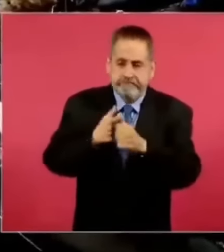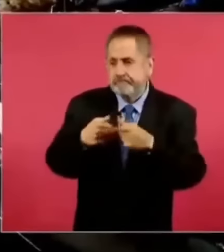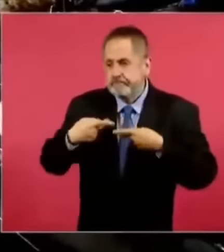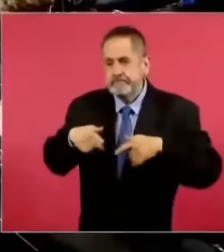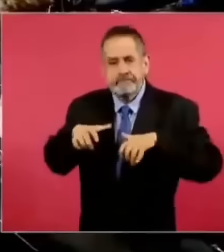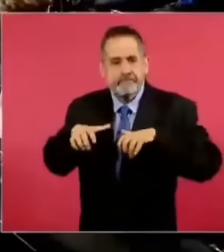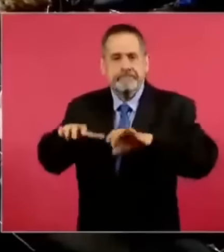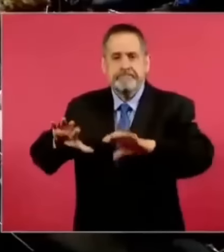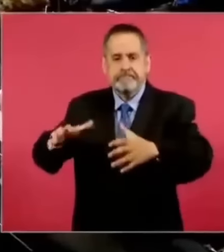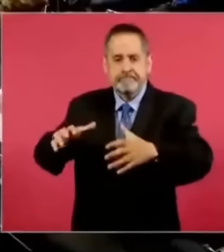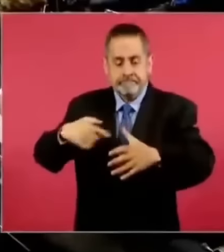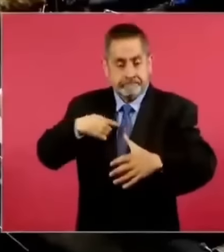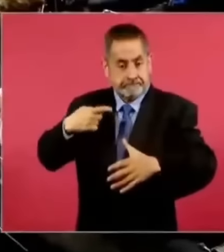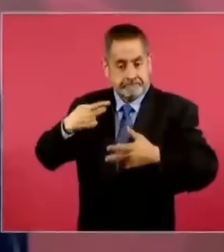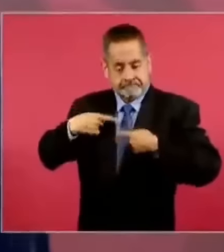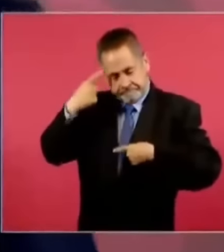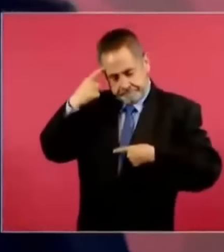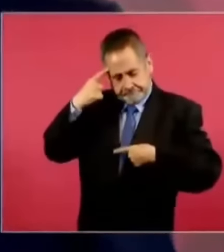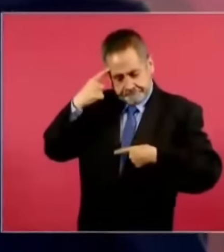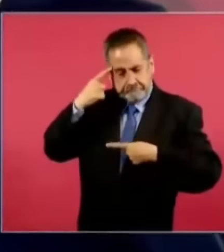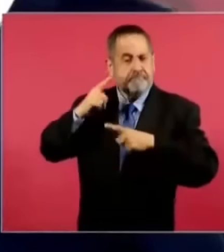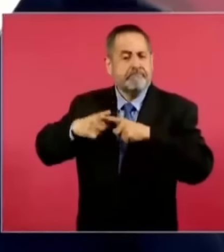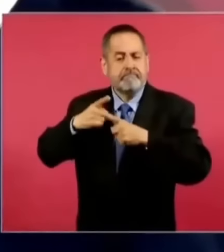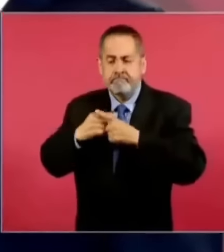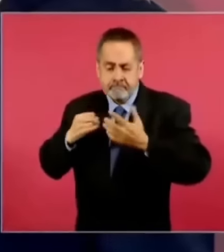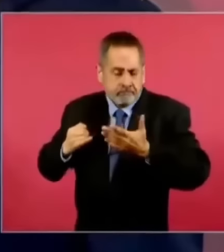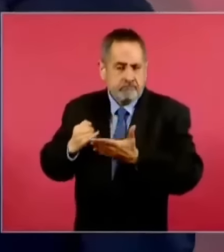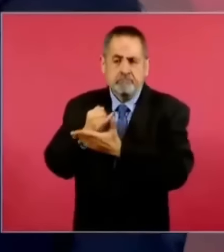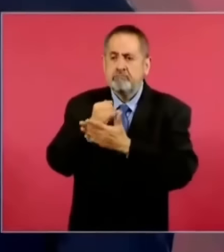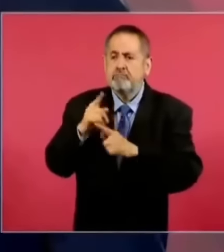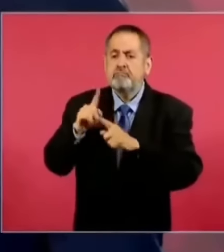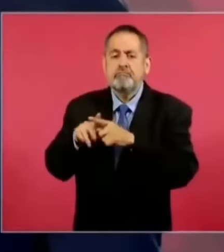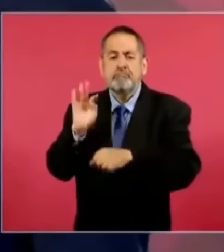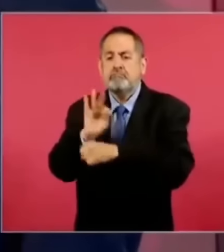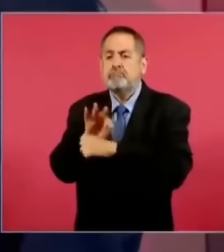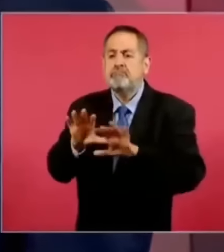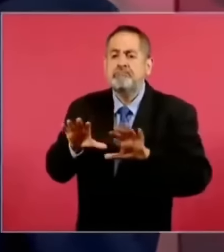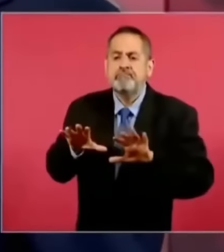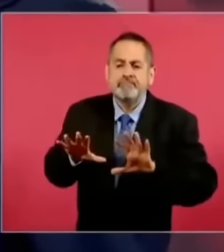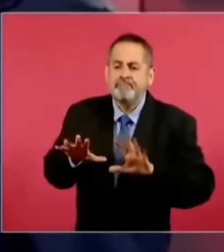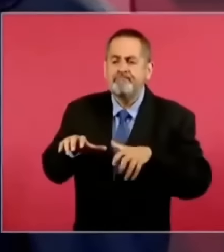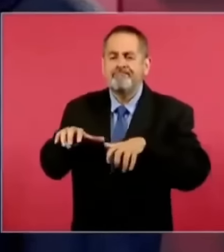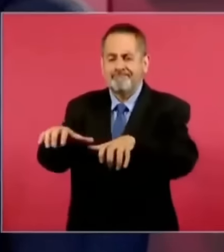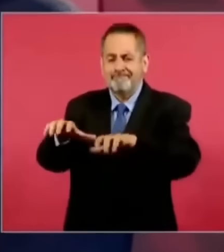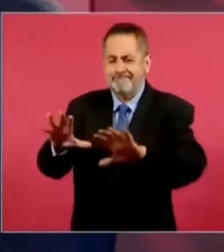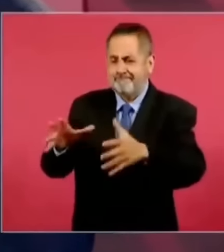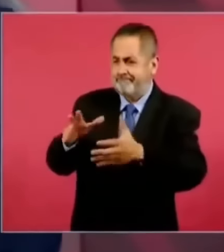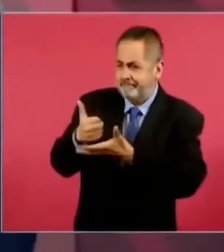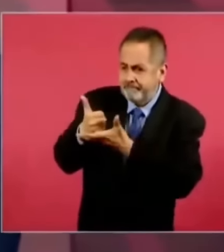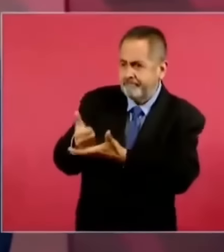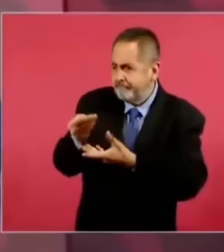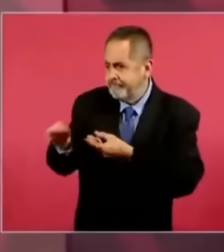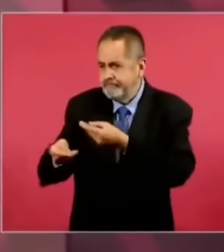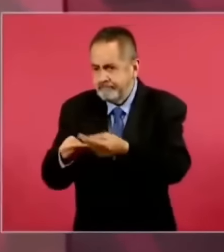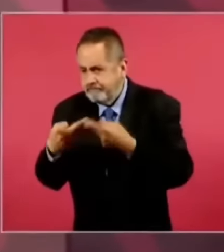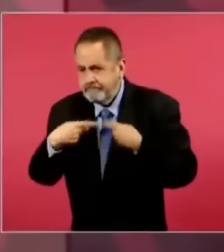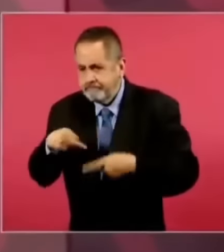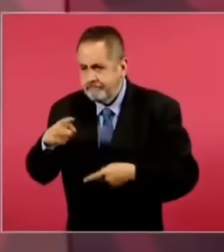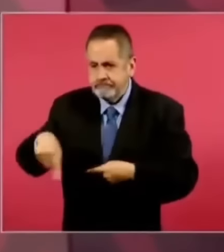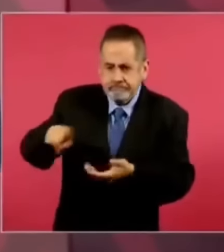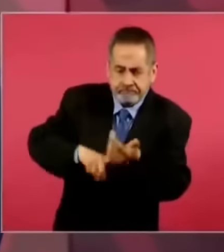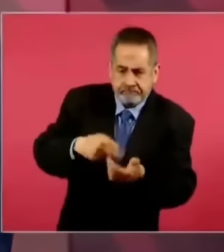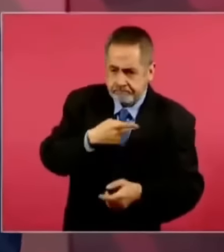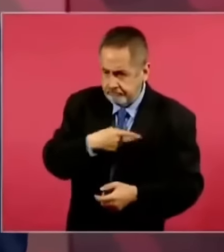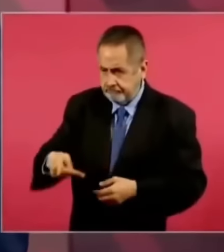Un demócrata dice, vamos a rescatar al pueblo, vamos a rescatar a los pobres.